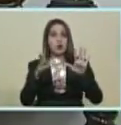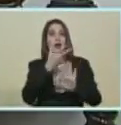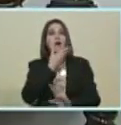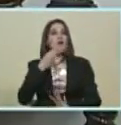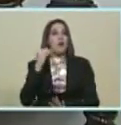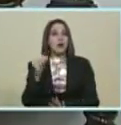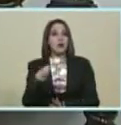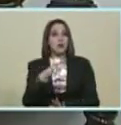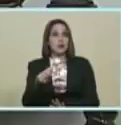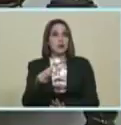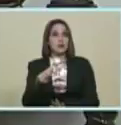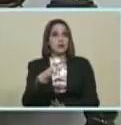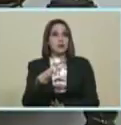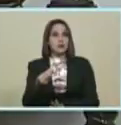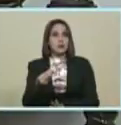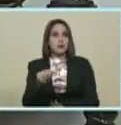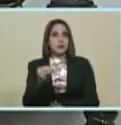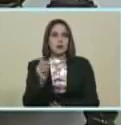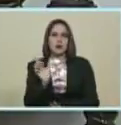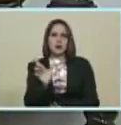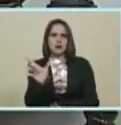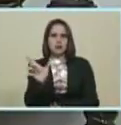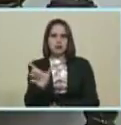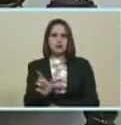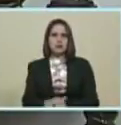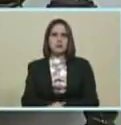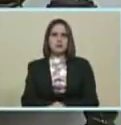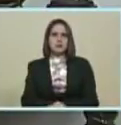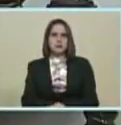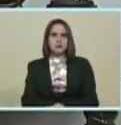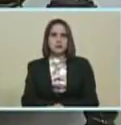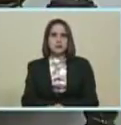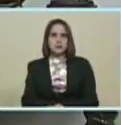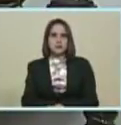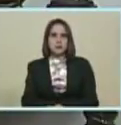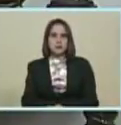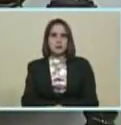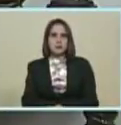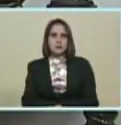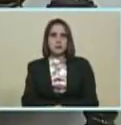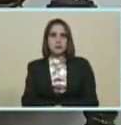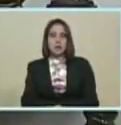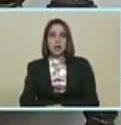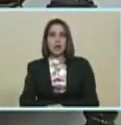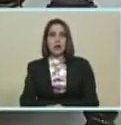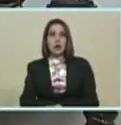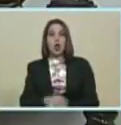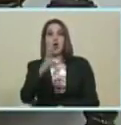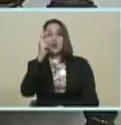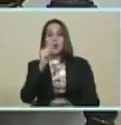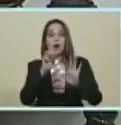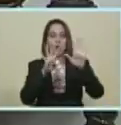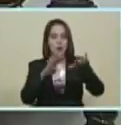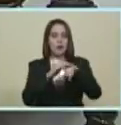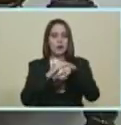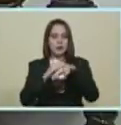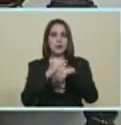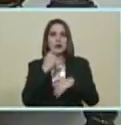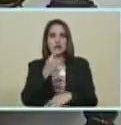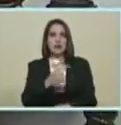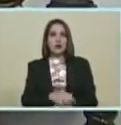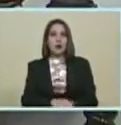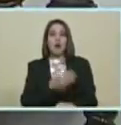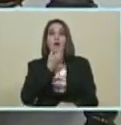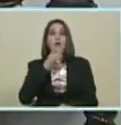juventud... ...del Partido Socialista... ...Unido de Venezuela... ...el aniversario número nueve... ...me